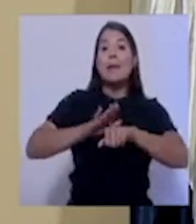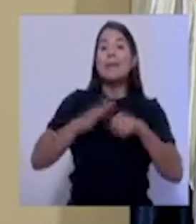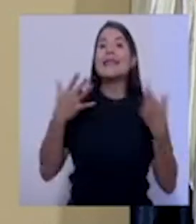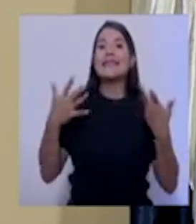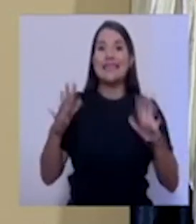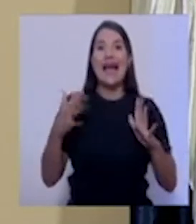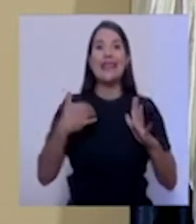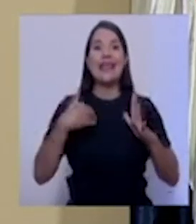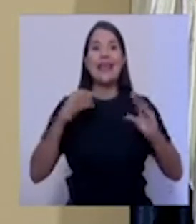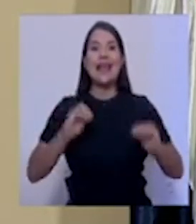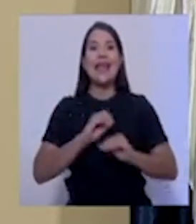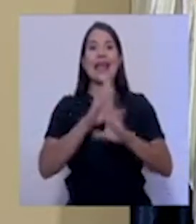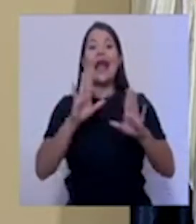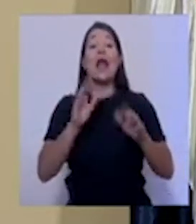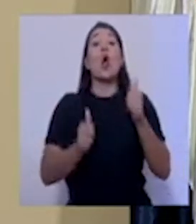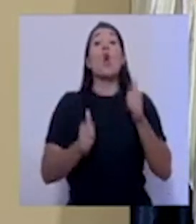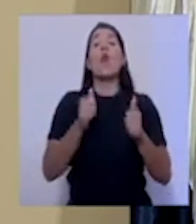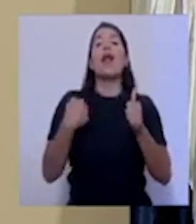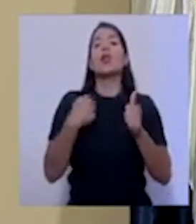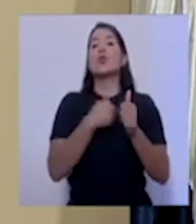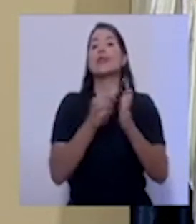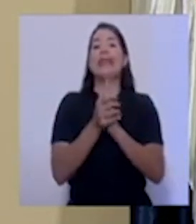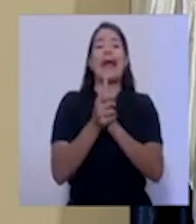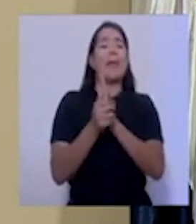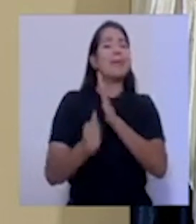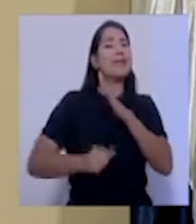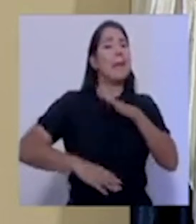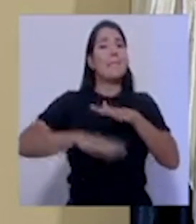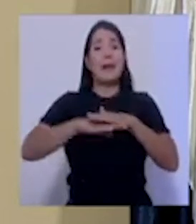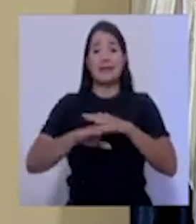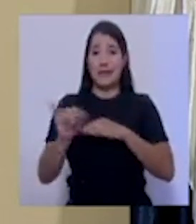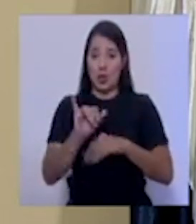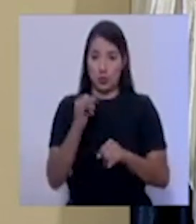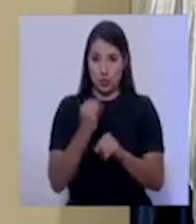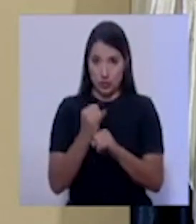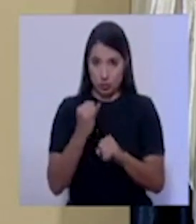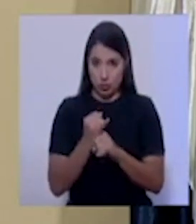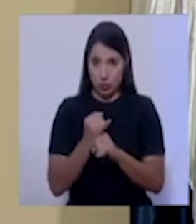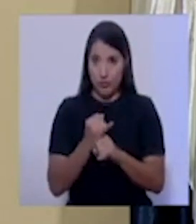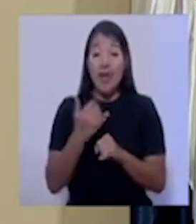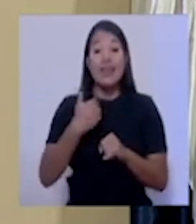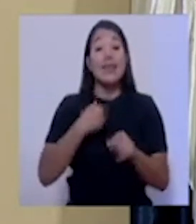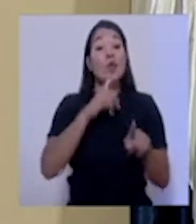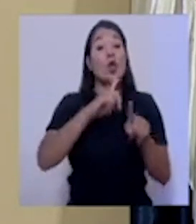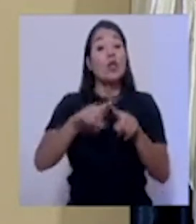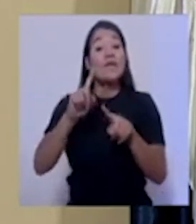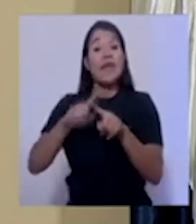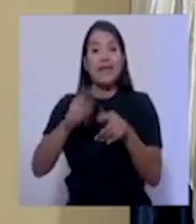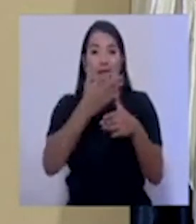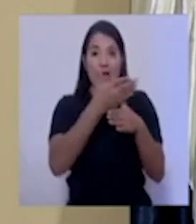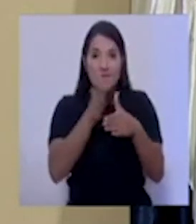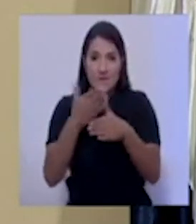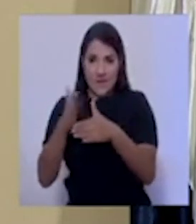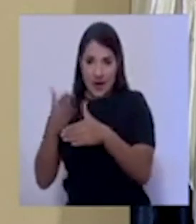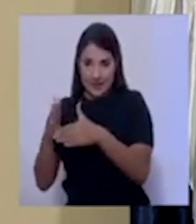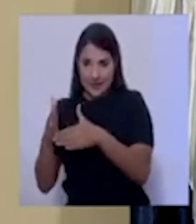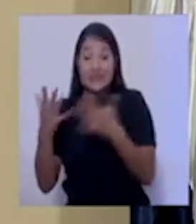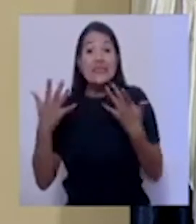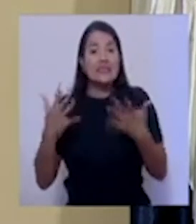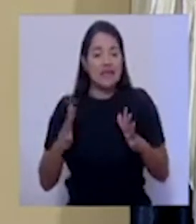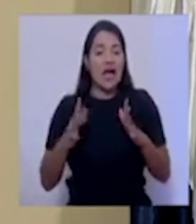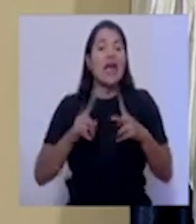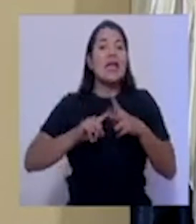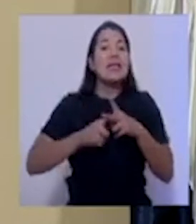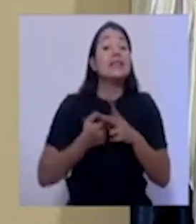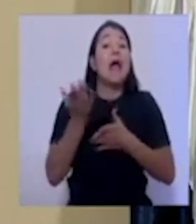cuál es nuestra capacidad máxima como institución. Vienen varias fases. Ya las fases se han iniciado desde que comenzamos